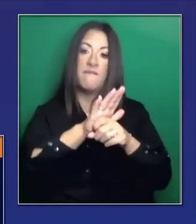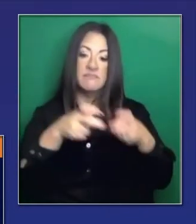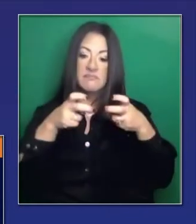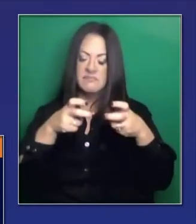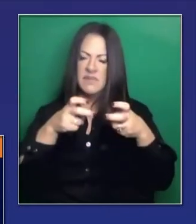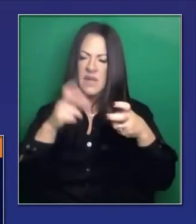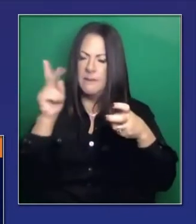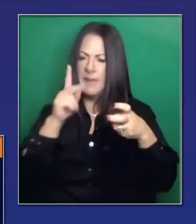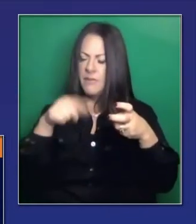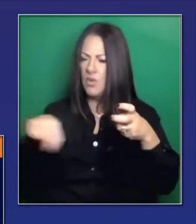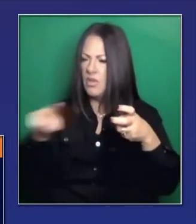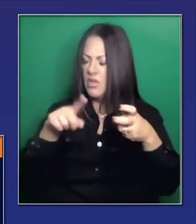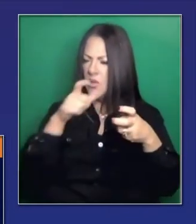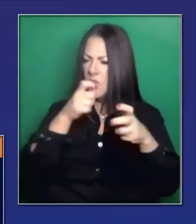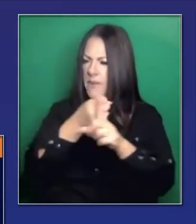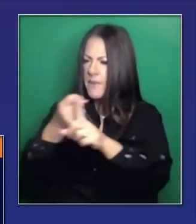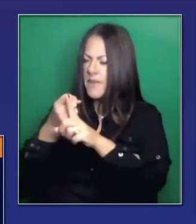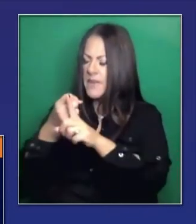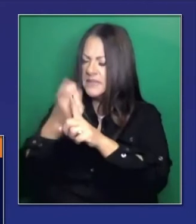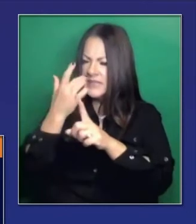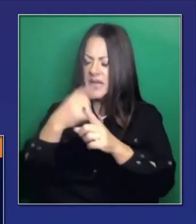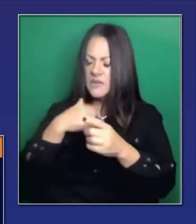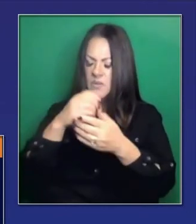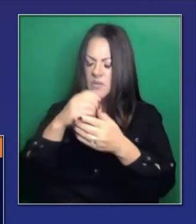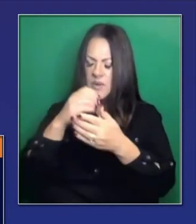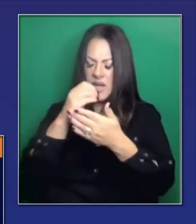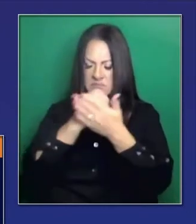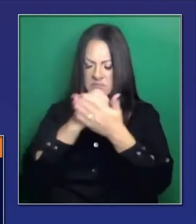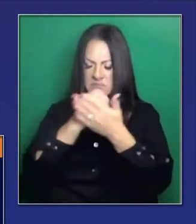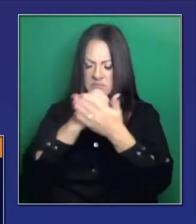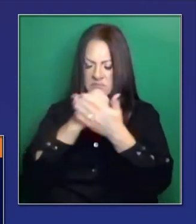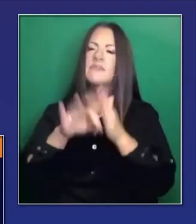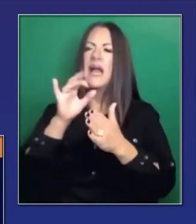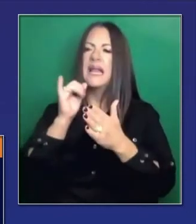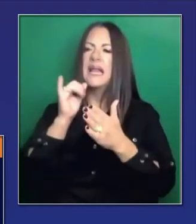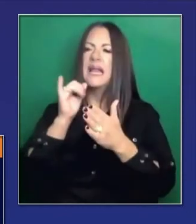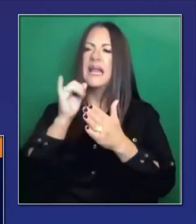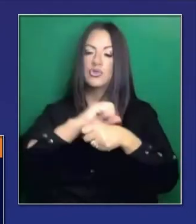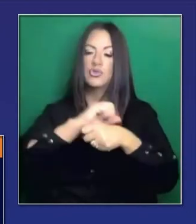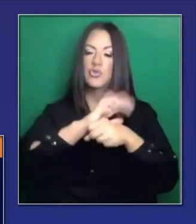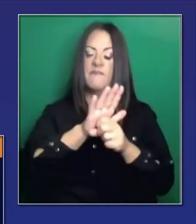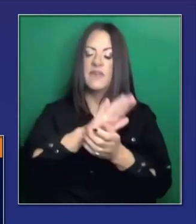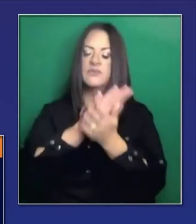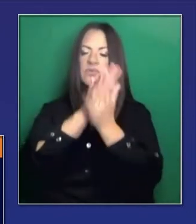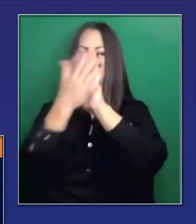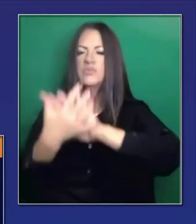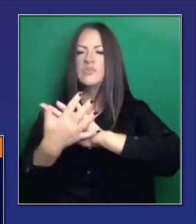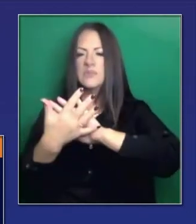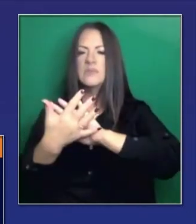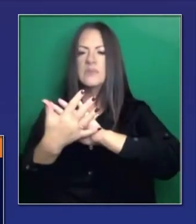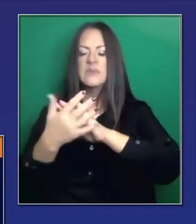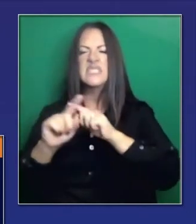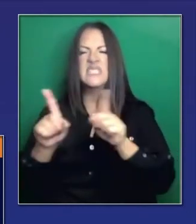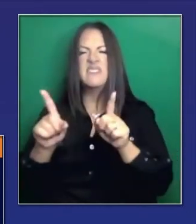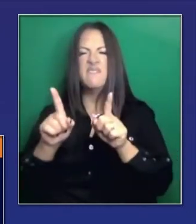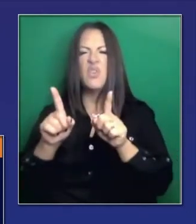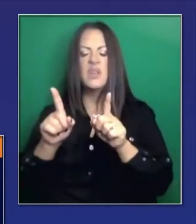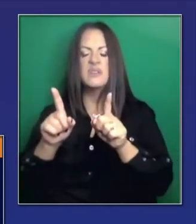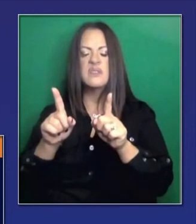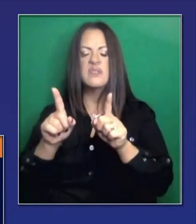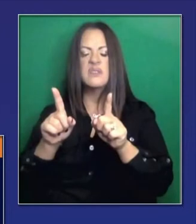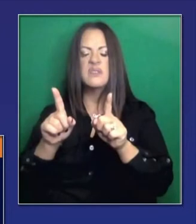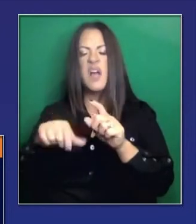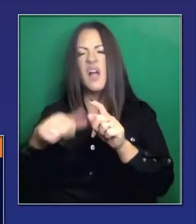Aproximadamente donde estoy en sociedad con CC Bio Help, UCSF, ha estado haciendo pruebas genómicas buscando las